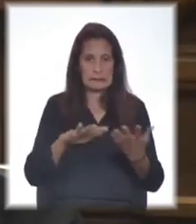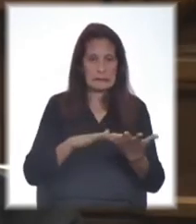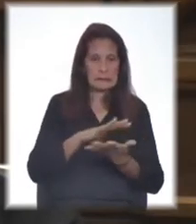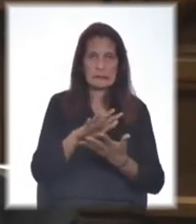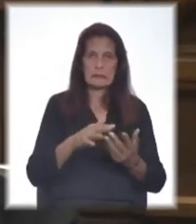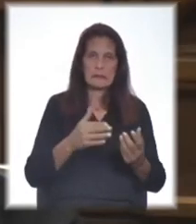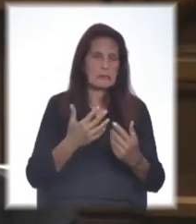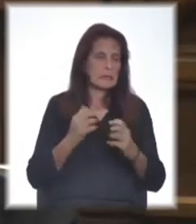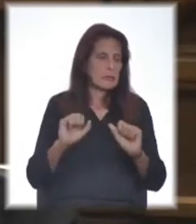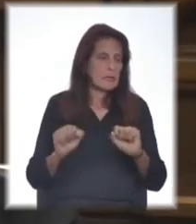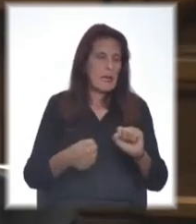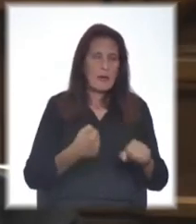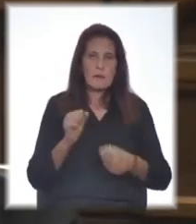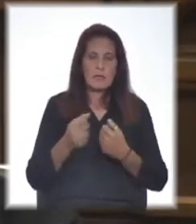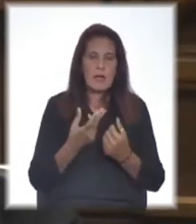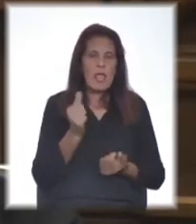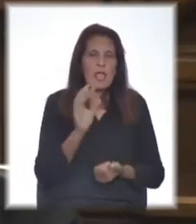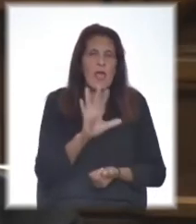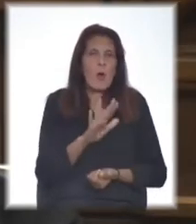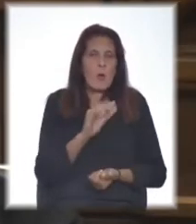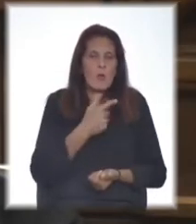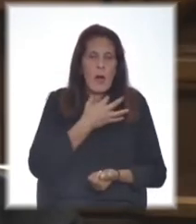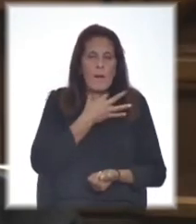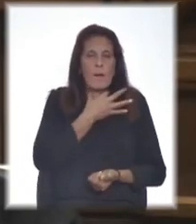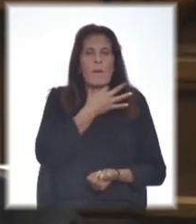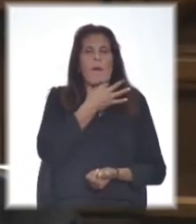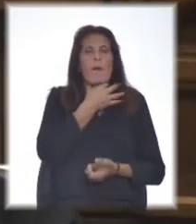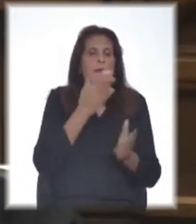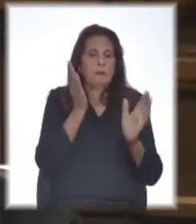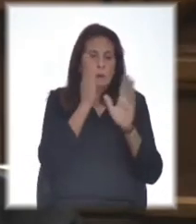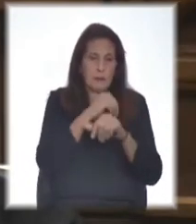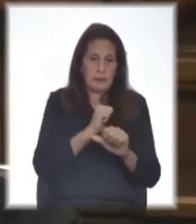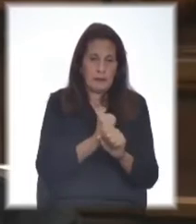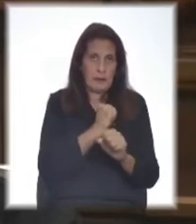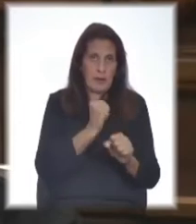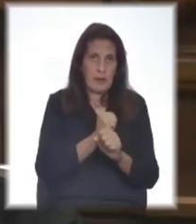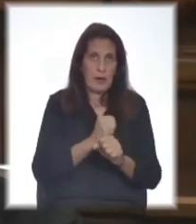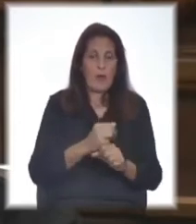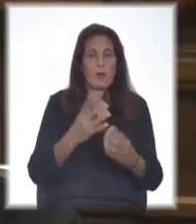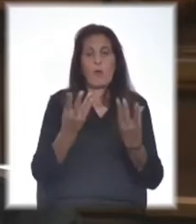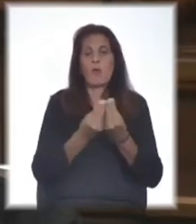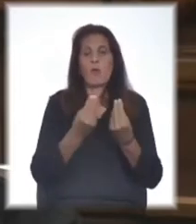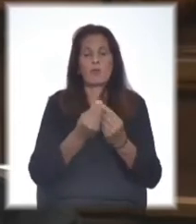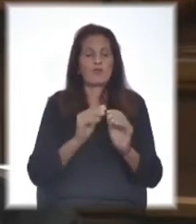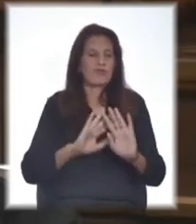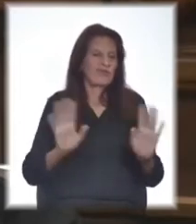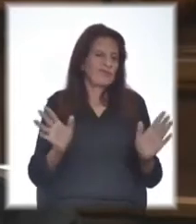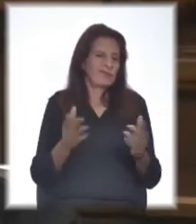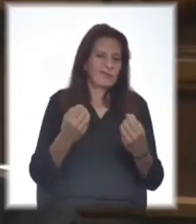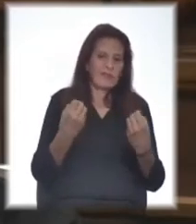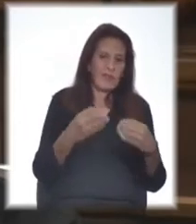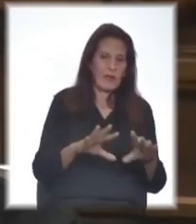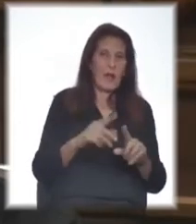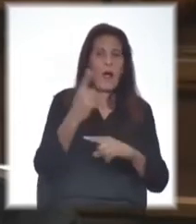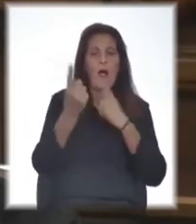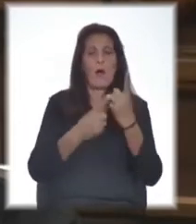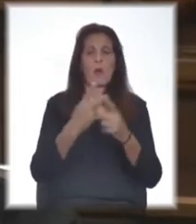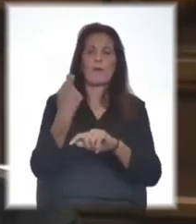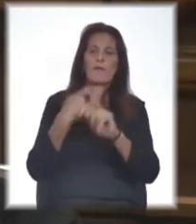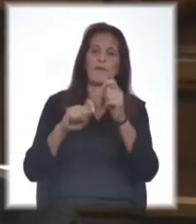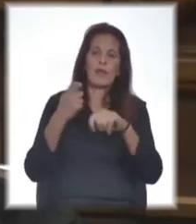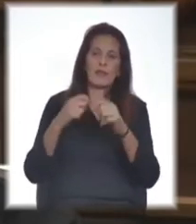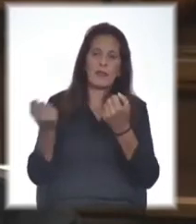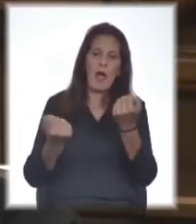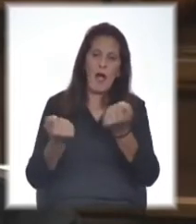verdaderamente desesperante, endeudados y sin poder trabajar. Muchos de ellos ya quedaron por el camino, muchos han tenido que vender a bajo costo sus